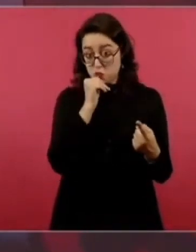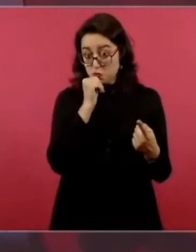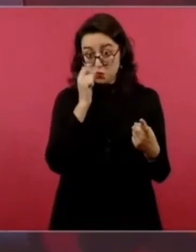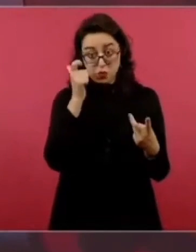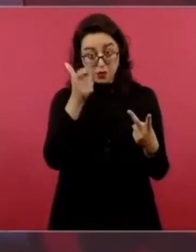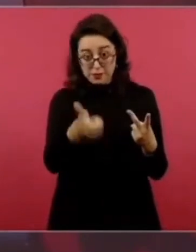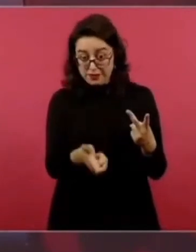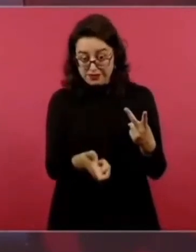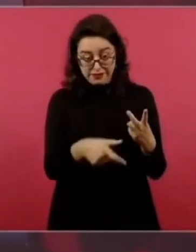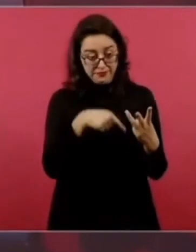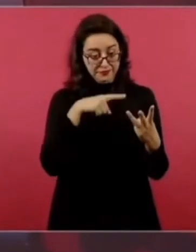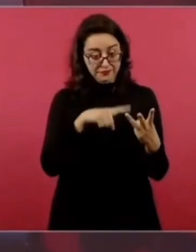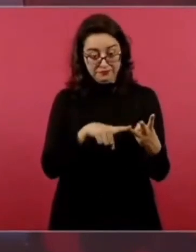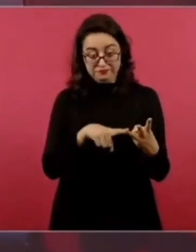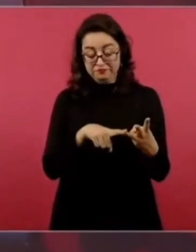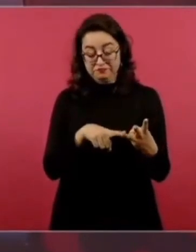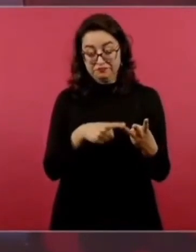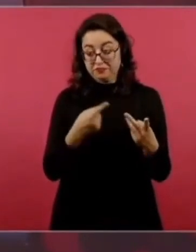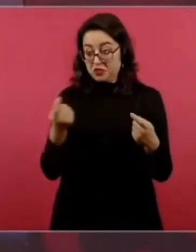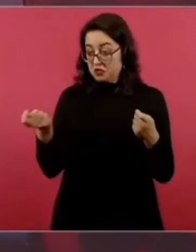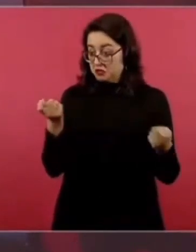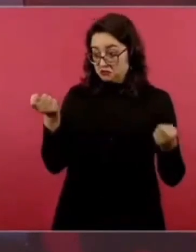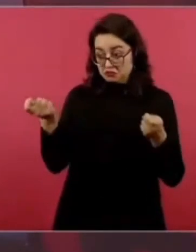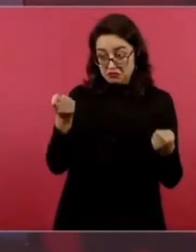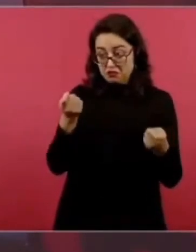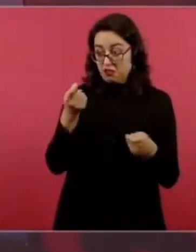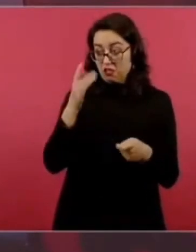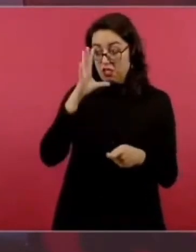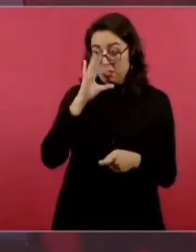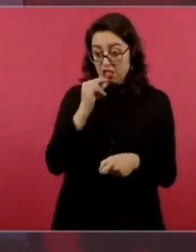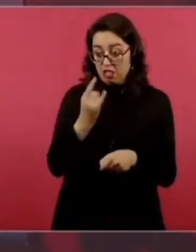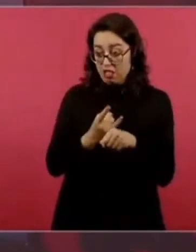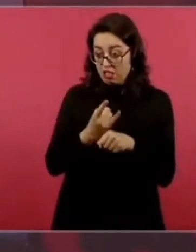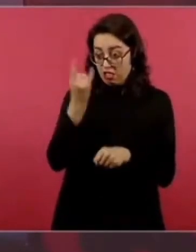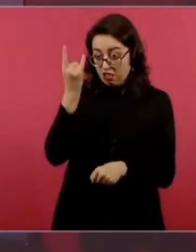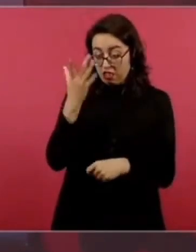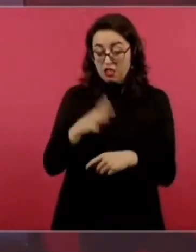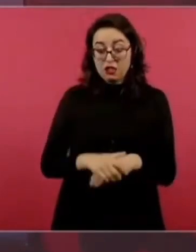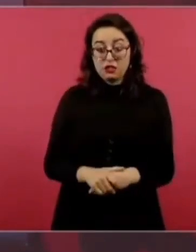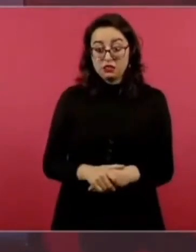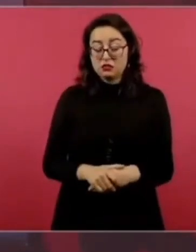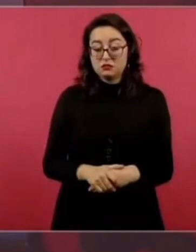no quiere llegar a ningún acuerdo.